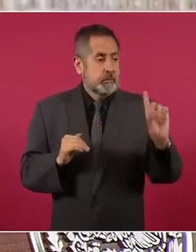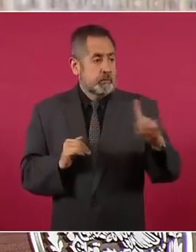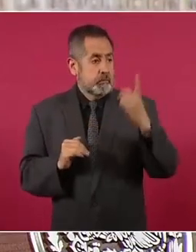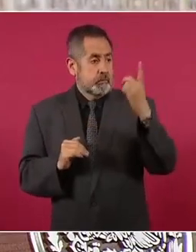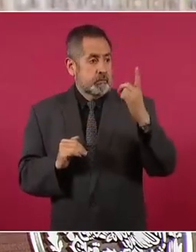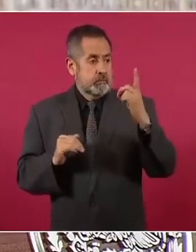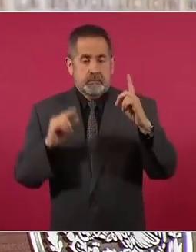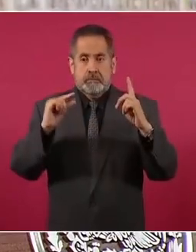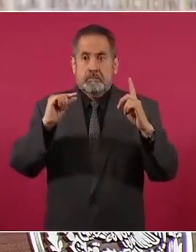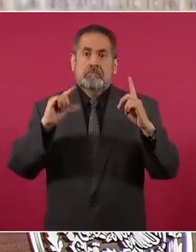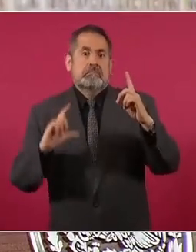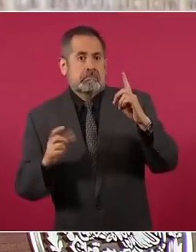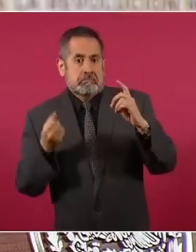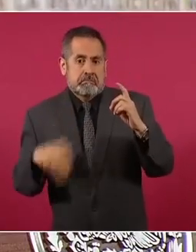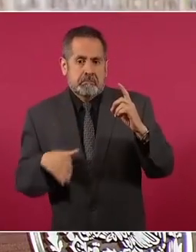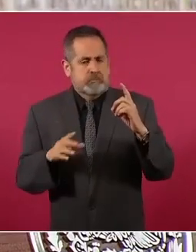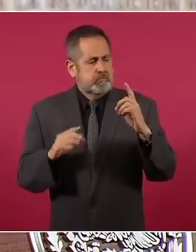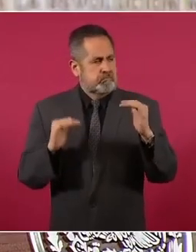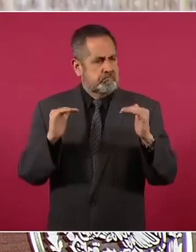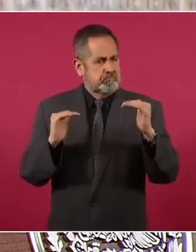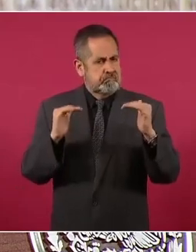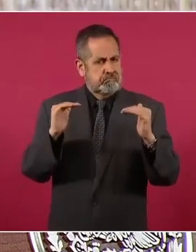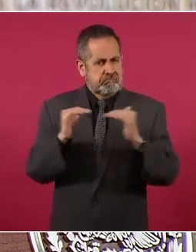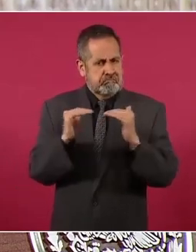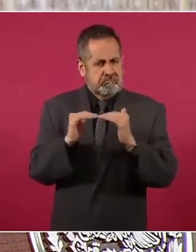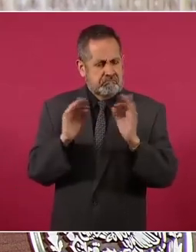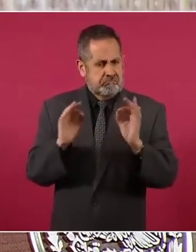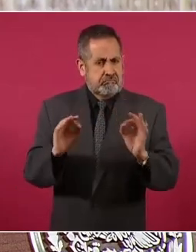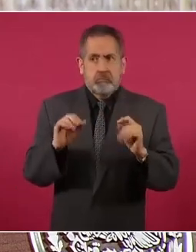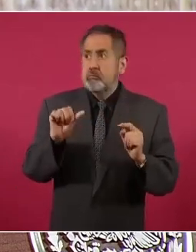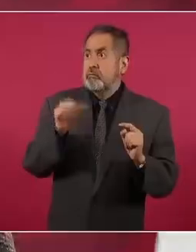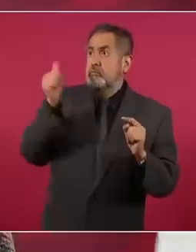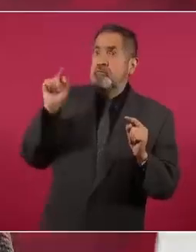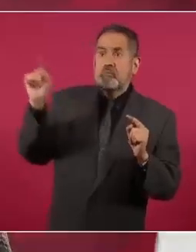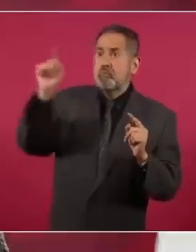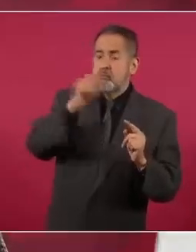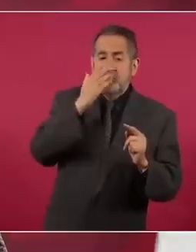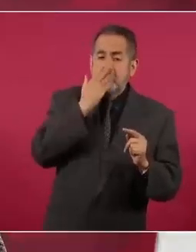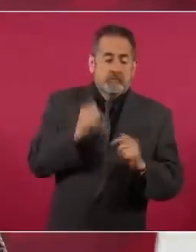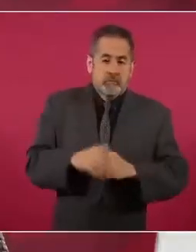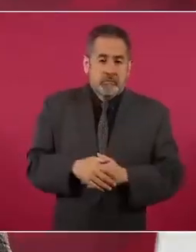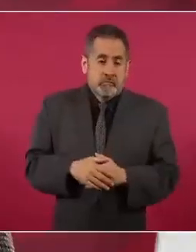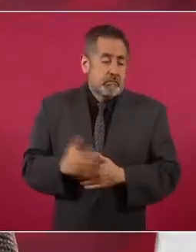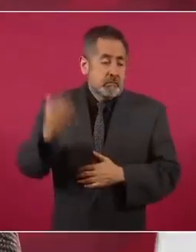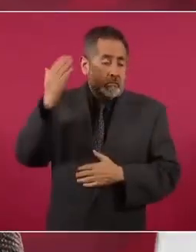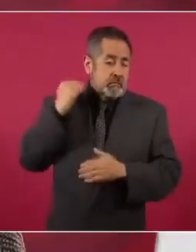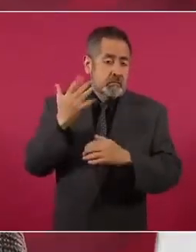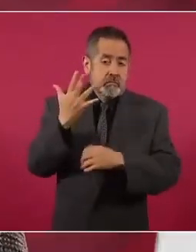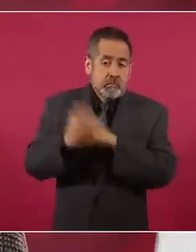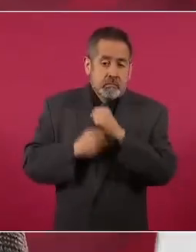a Estados Unidos, lo que no se veía en 50 años.